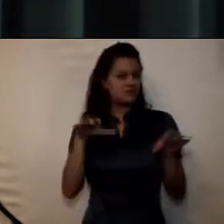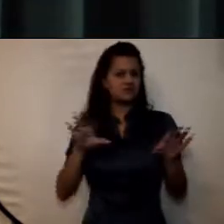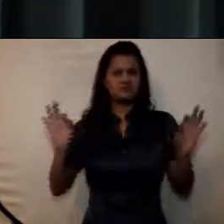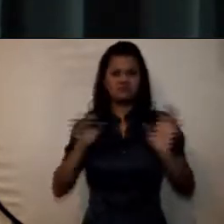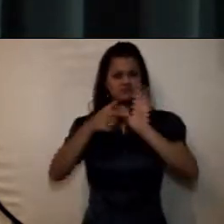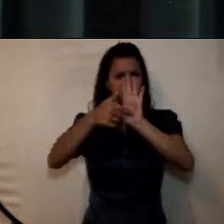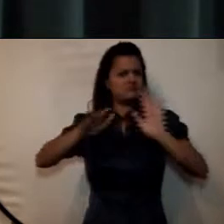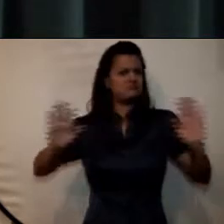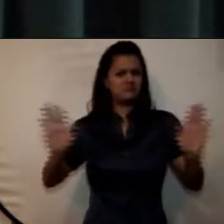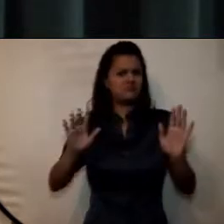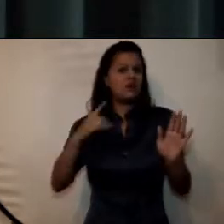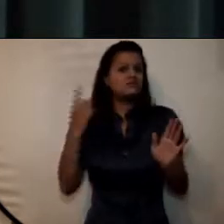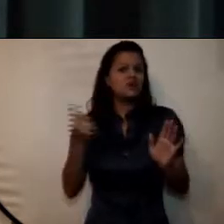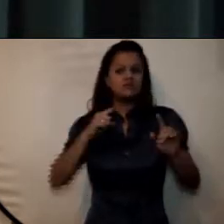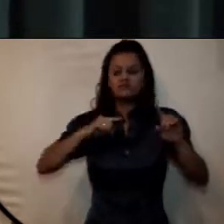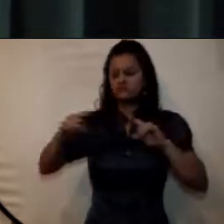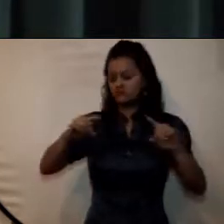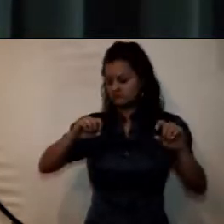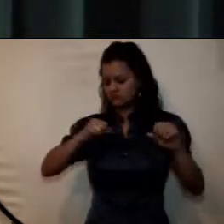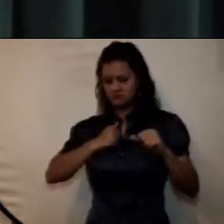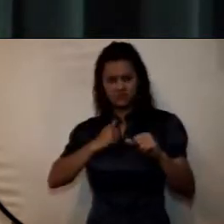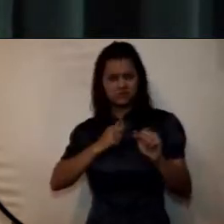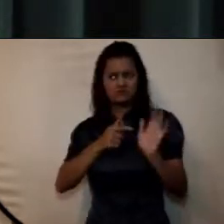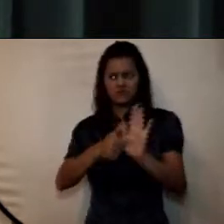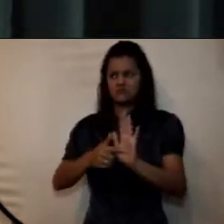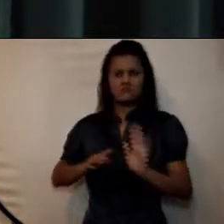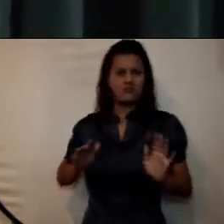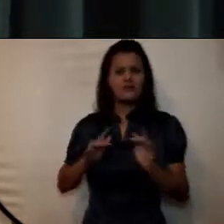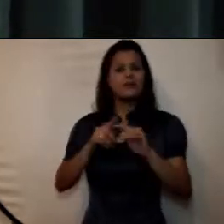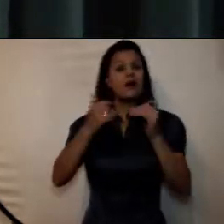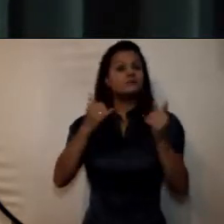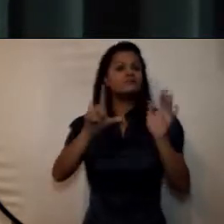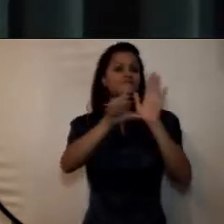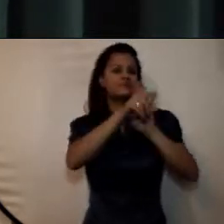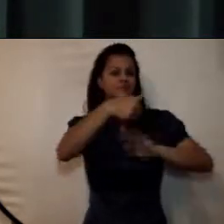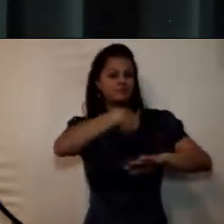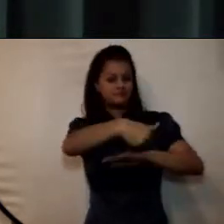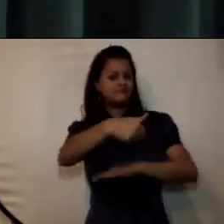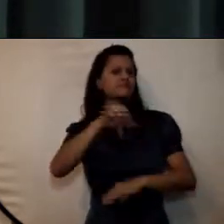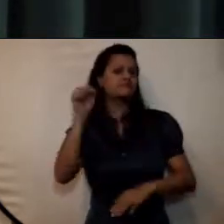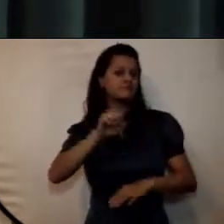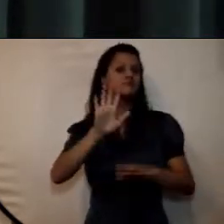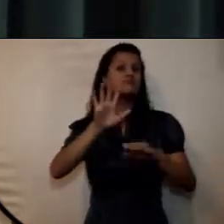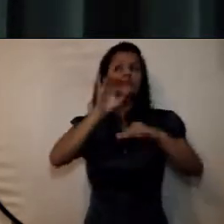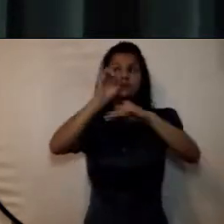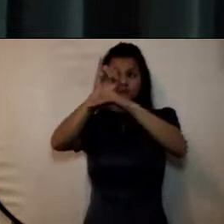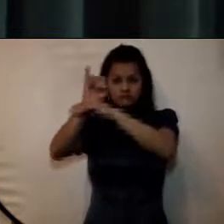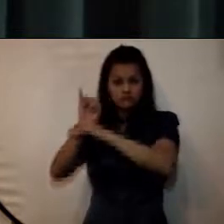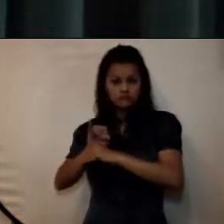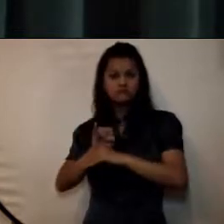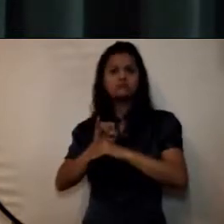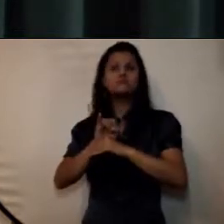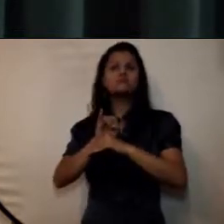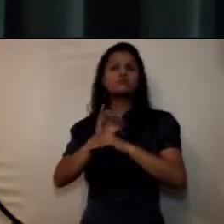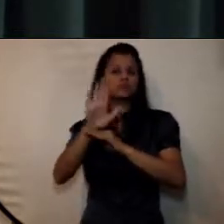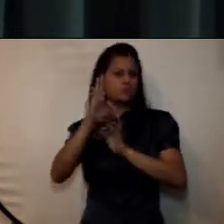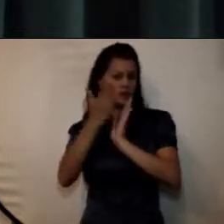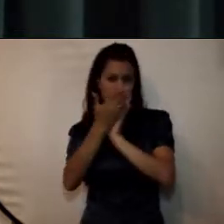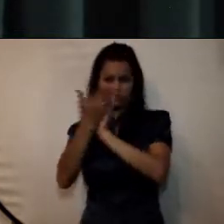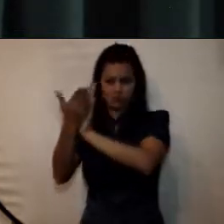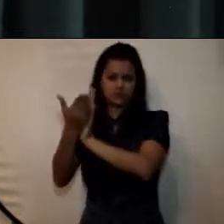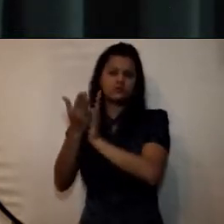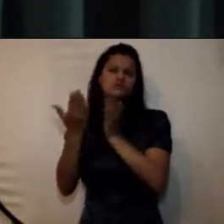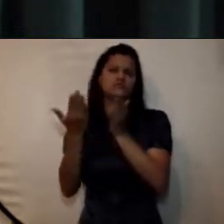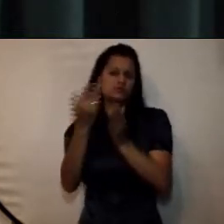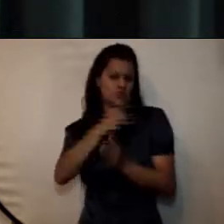solamente al nivel ejecutivo pero la ley ha exigido ahora que instituciones educativas instituciones de educación